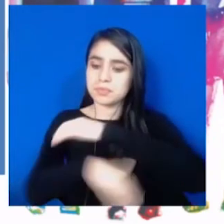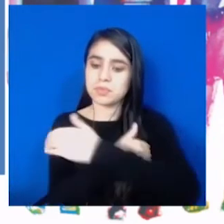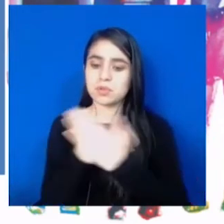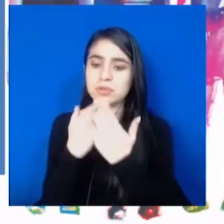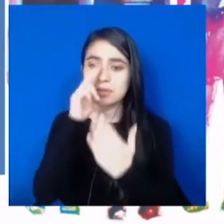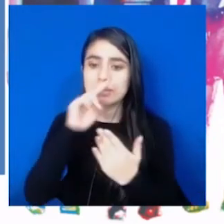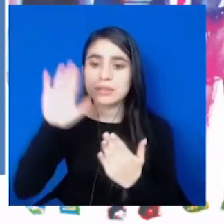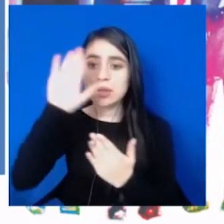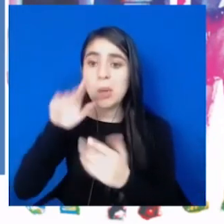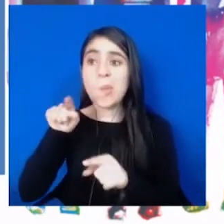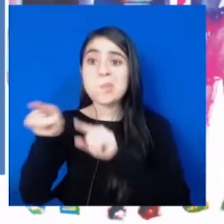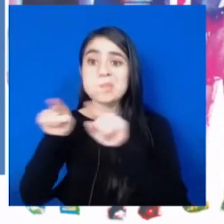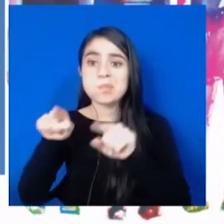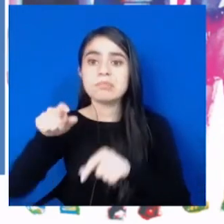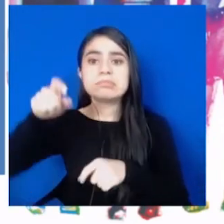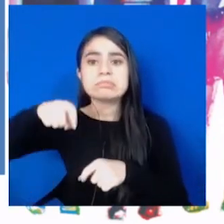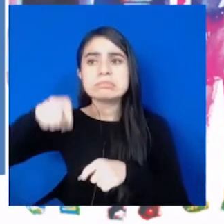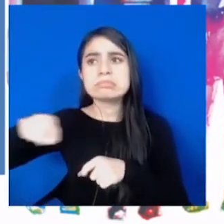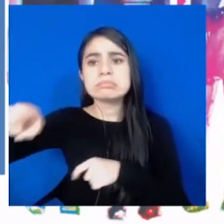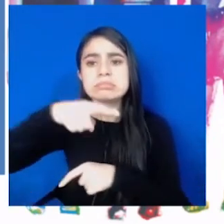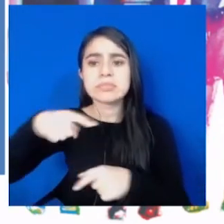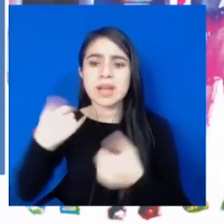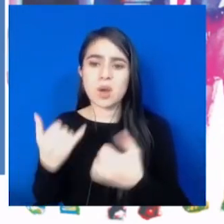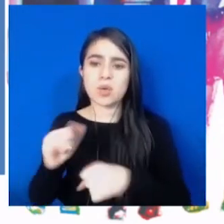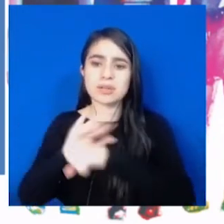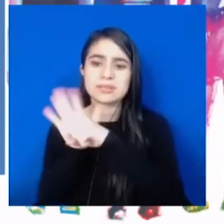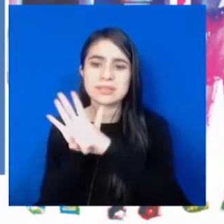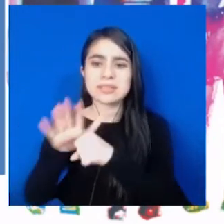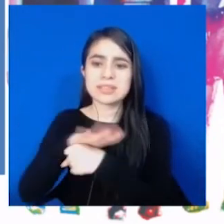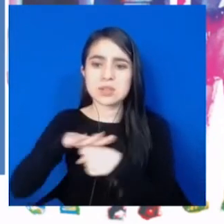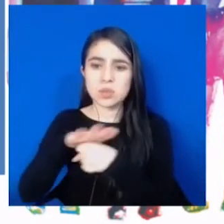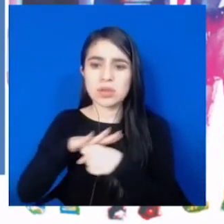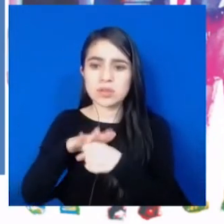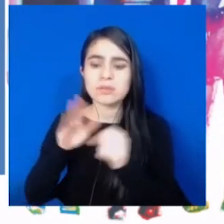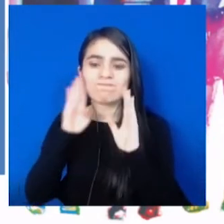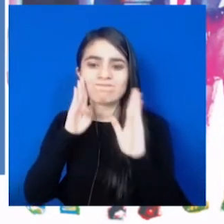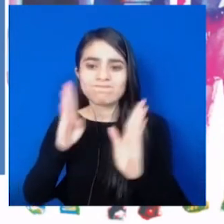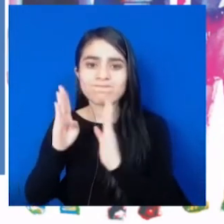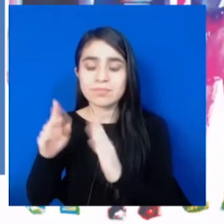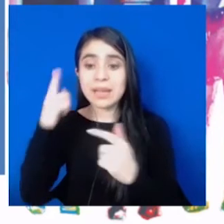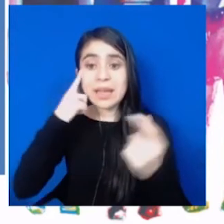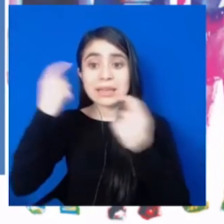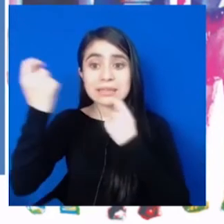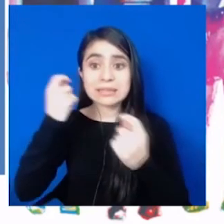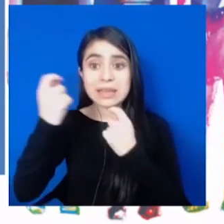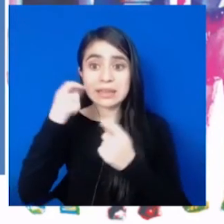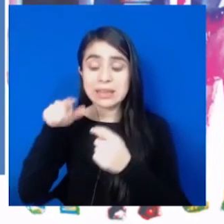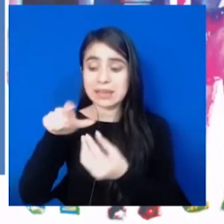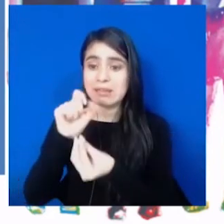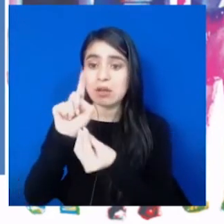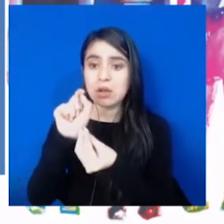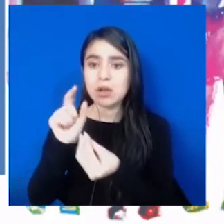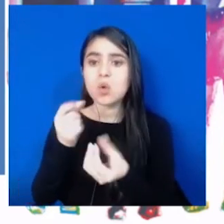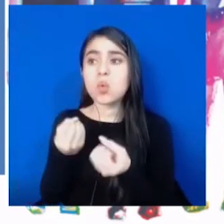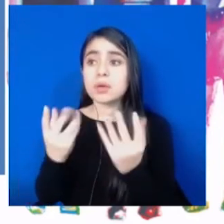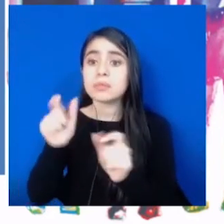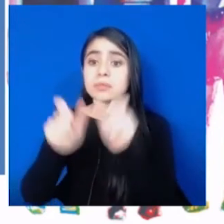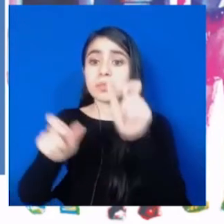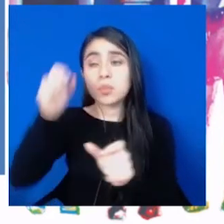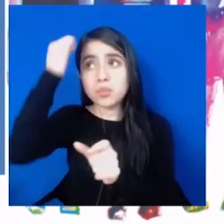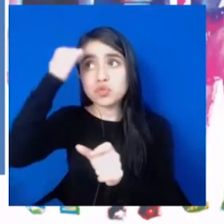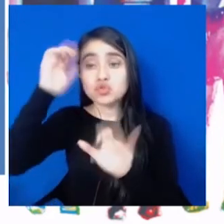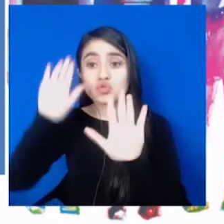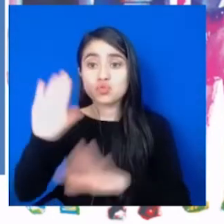las necesidades del sector en medio de la pandemia. En esta estrategia ponemos a disposición de todos los docentes del país una serie de